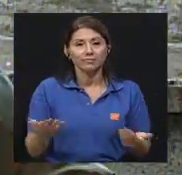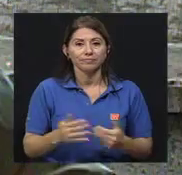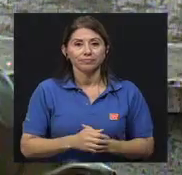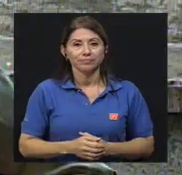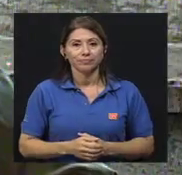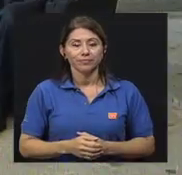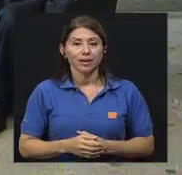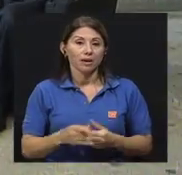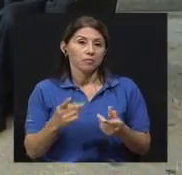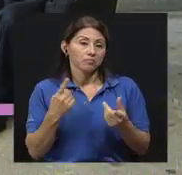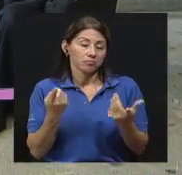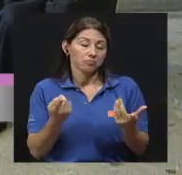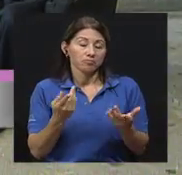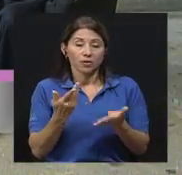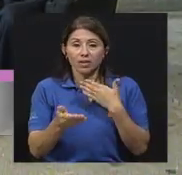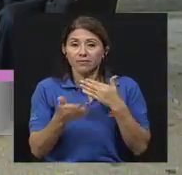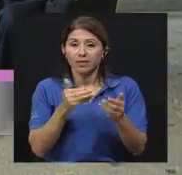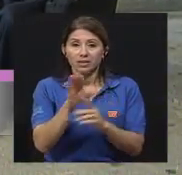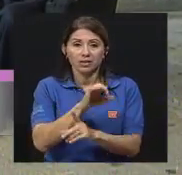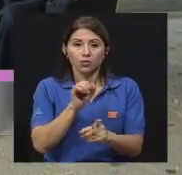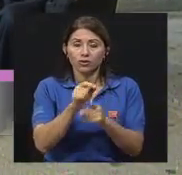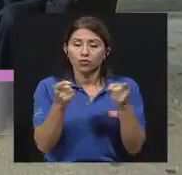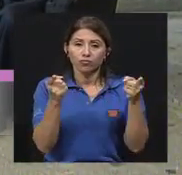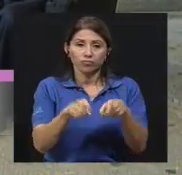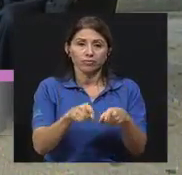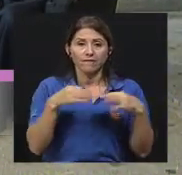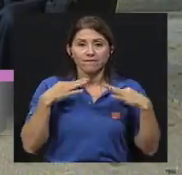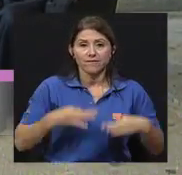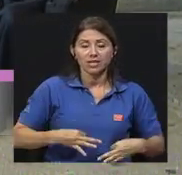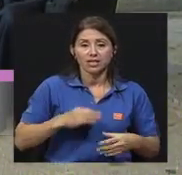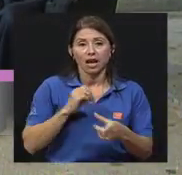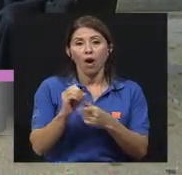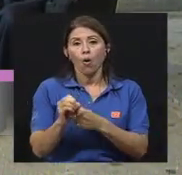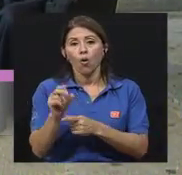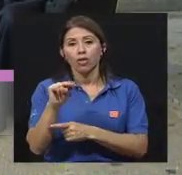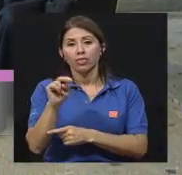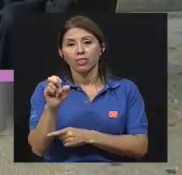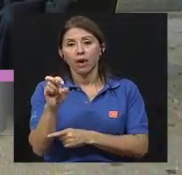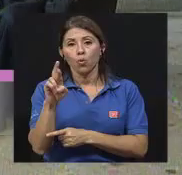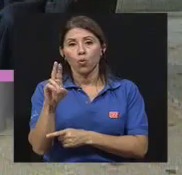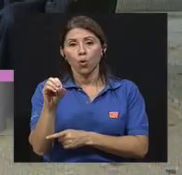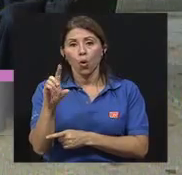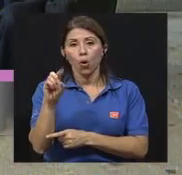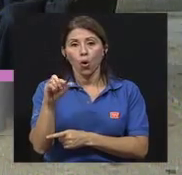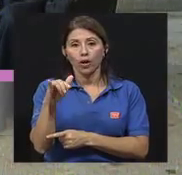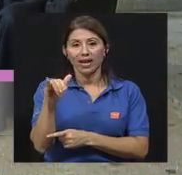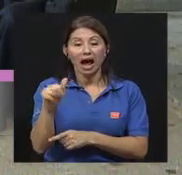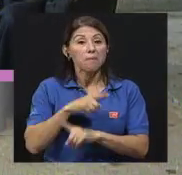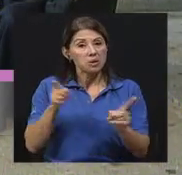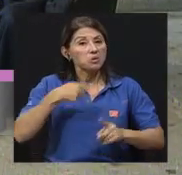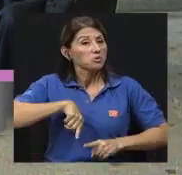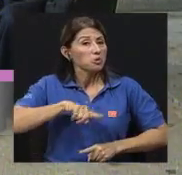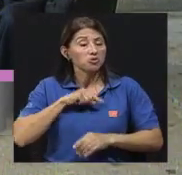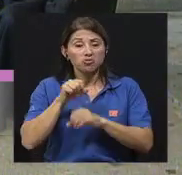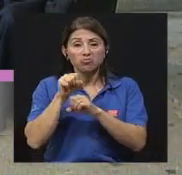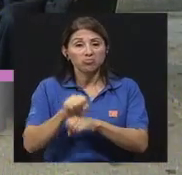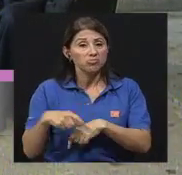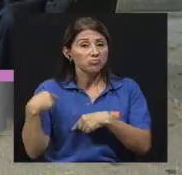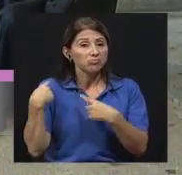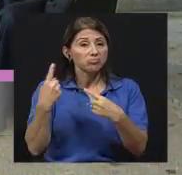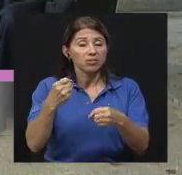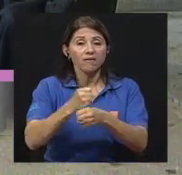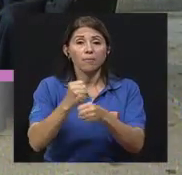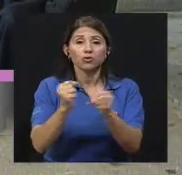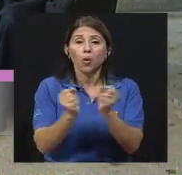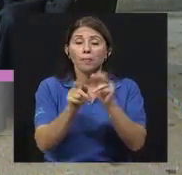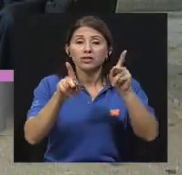área física, ¿verdad? Claro. O ya sea neurológica. Pero usualmente, nosotros, o nosotros trabajamos con personas con discapacidad, con